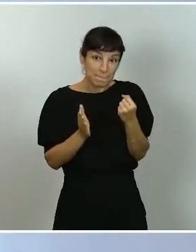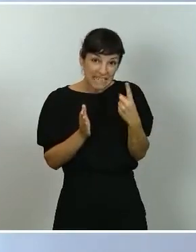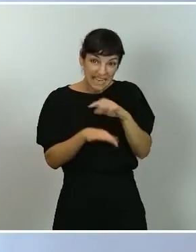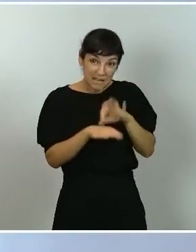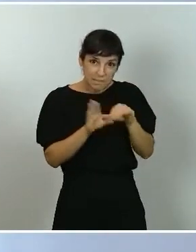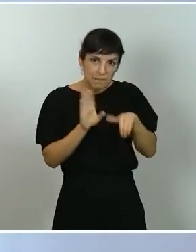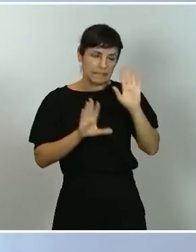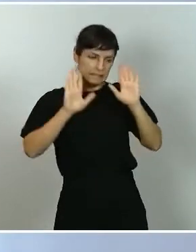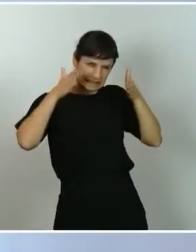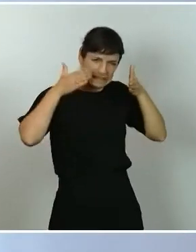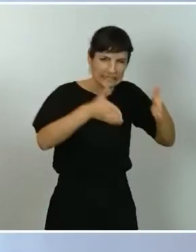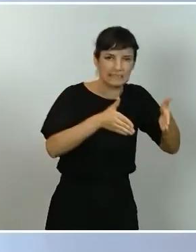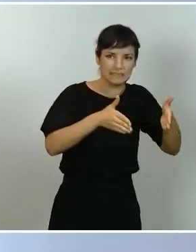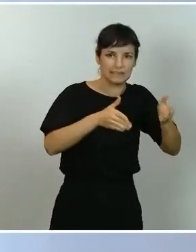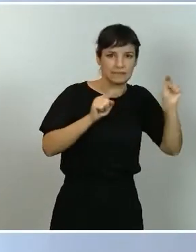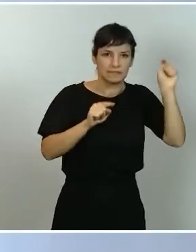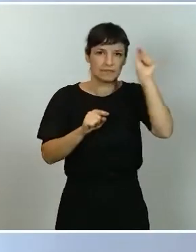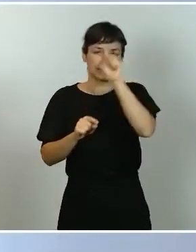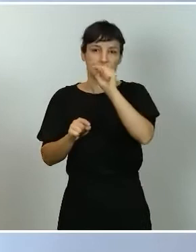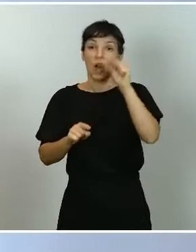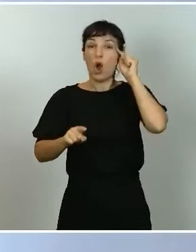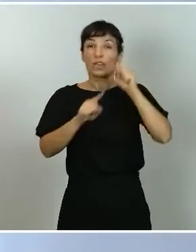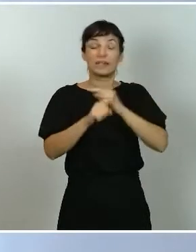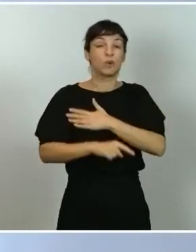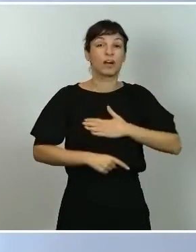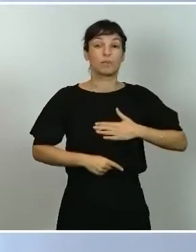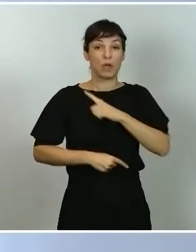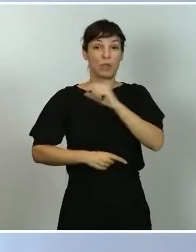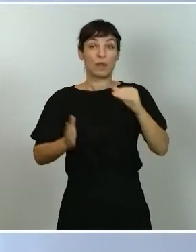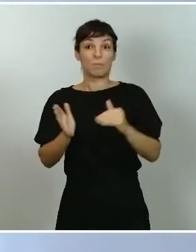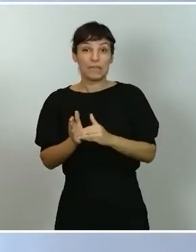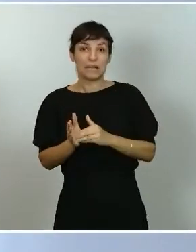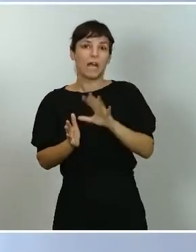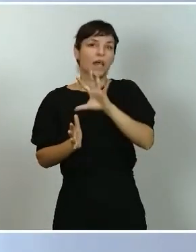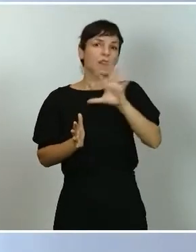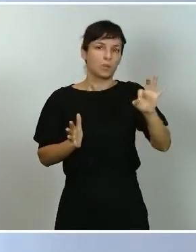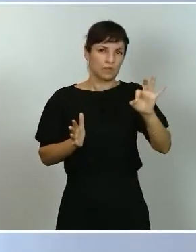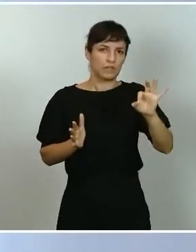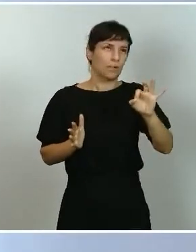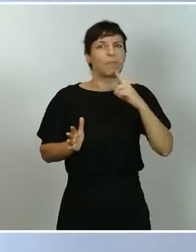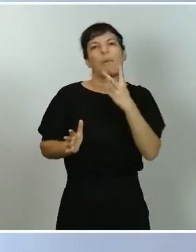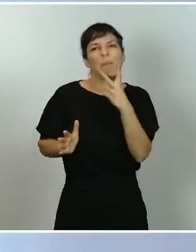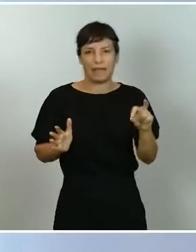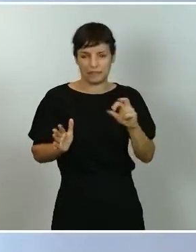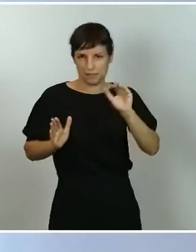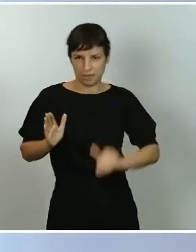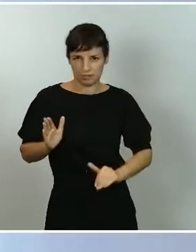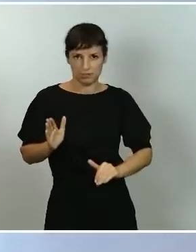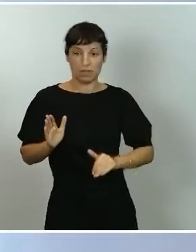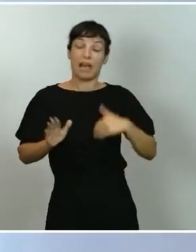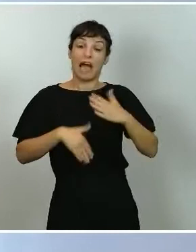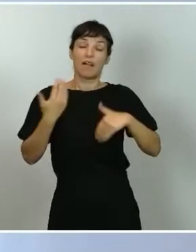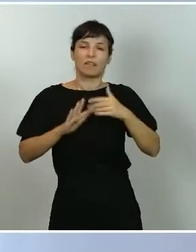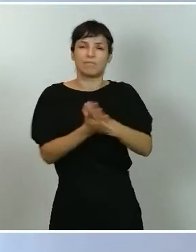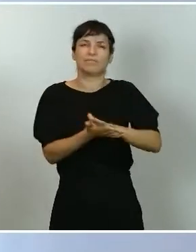El objetivo es 50 o menos, bueno, de hecho el objetivo es 20 o menos, y el final en algún momento será que no haya. Yo creo